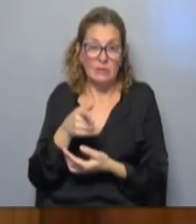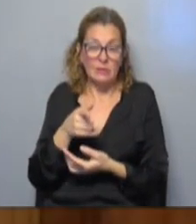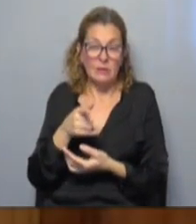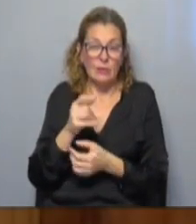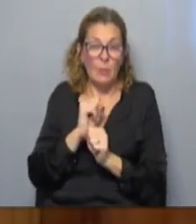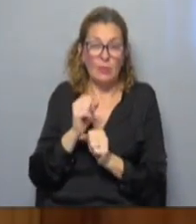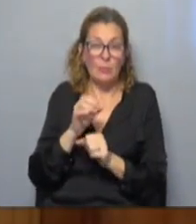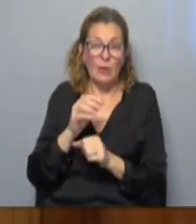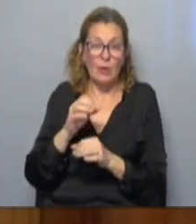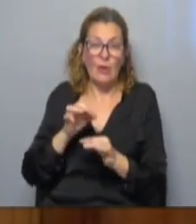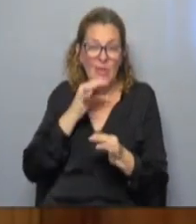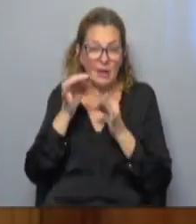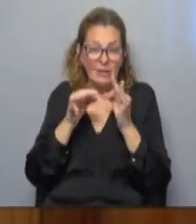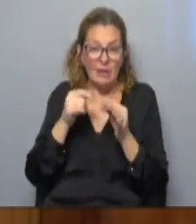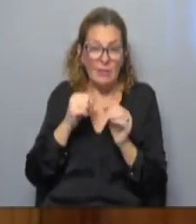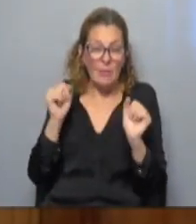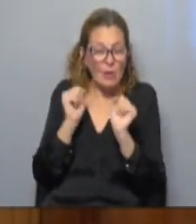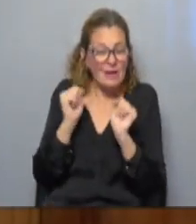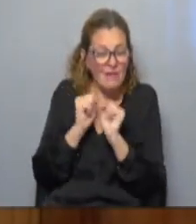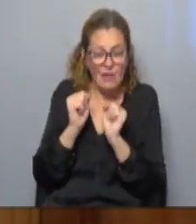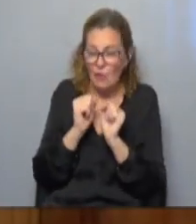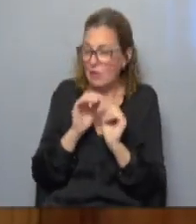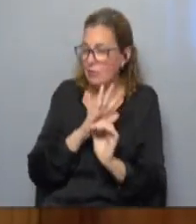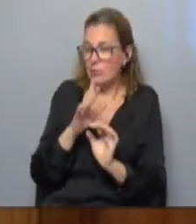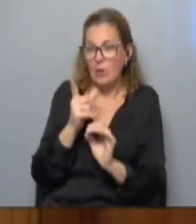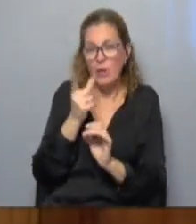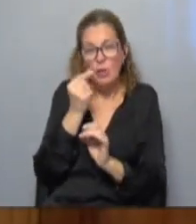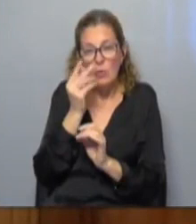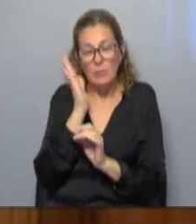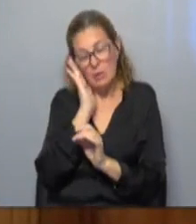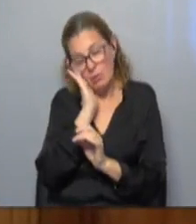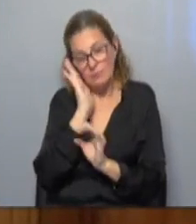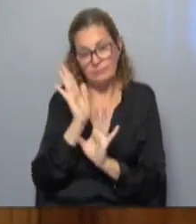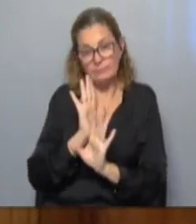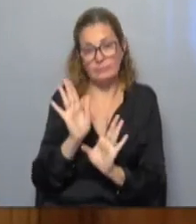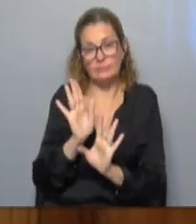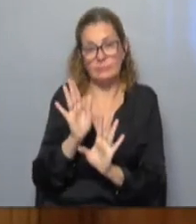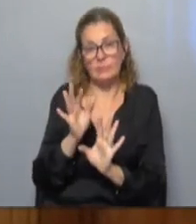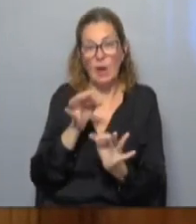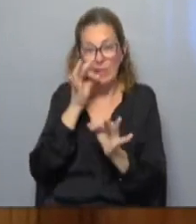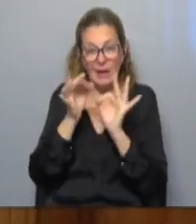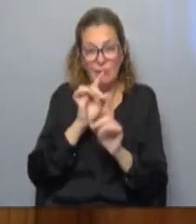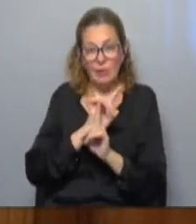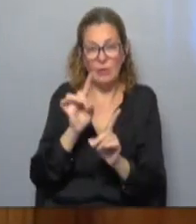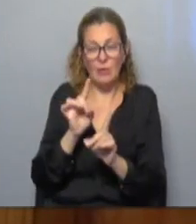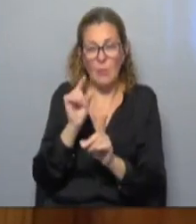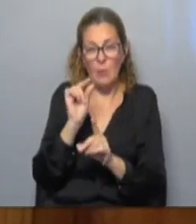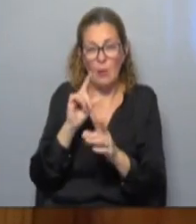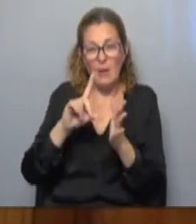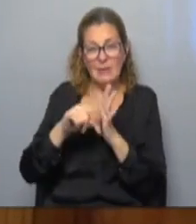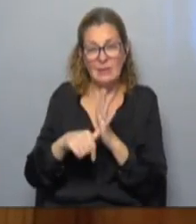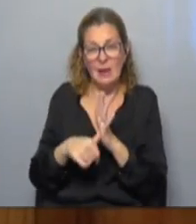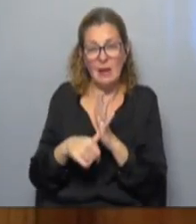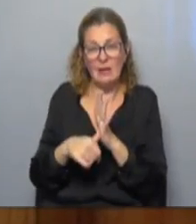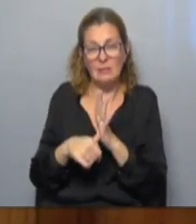no le pudieron tomar declaraciones porque ella estaba muy nerviosa y en ese momento se había dormido así que no le tomaron declaraciones un poco más tarde llegó